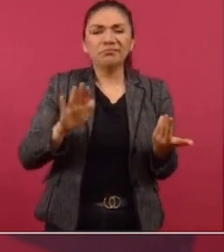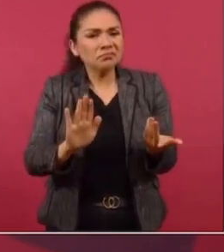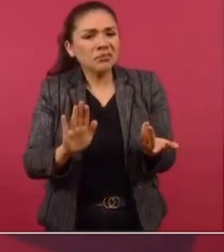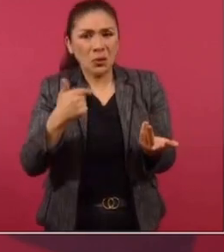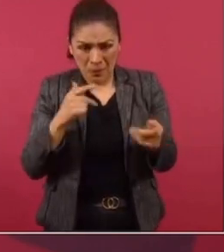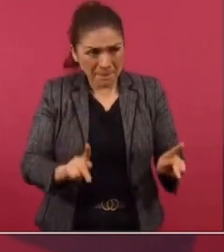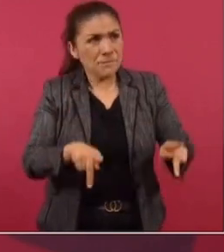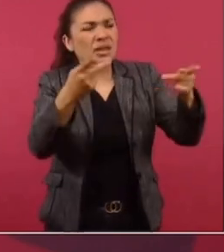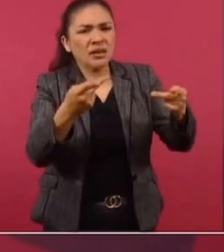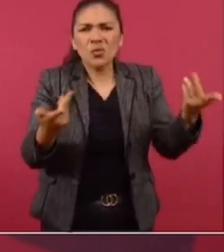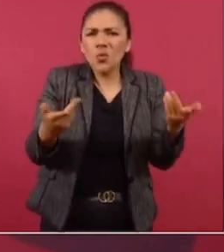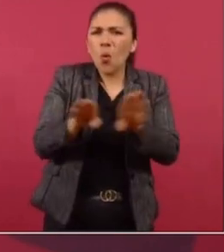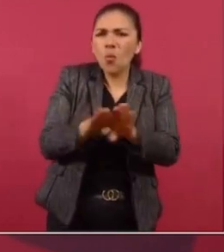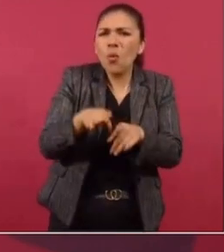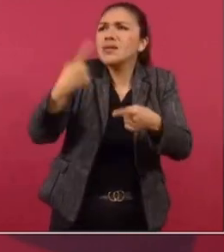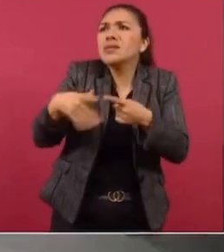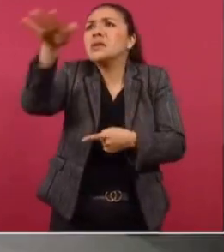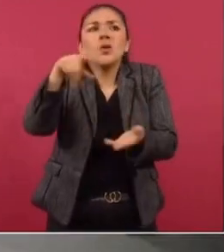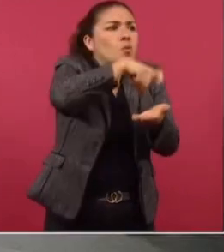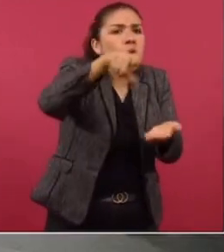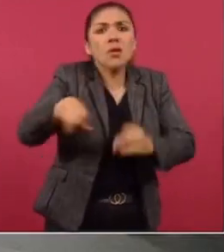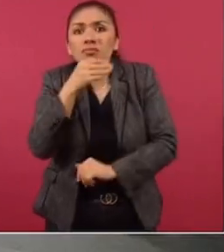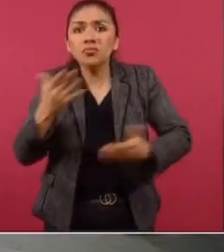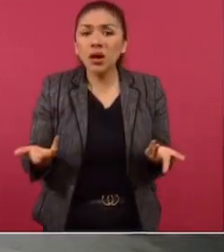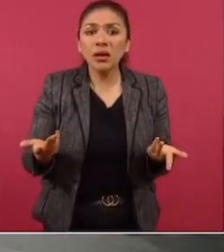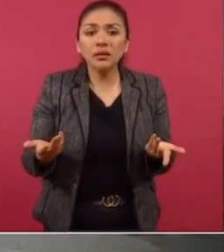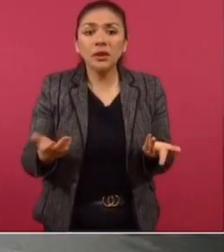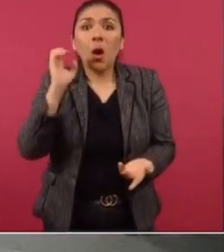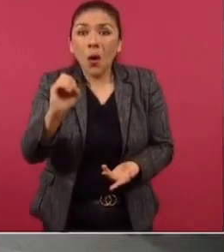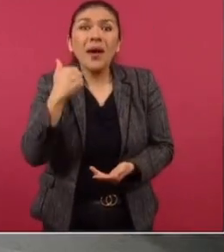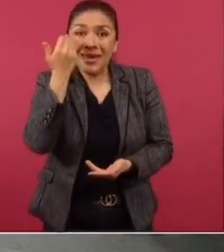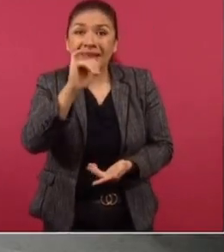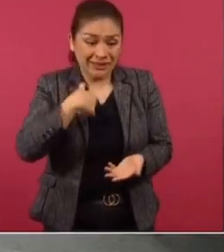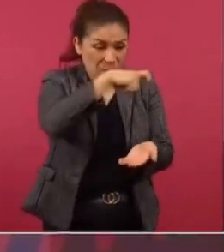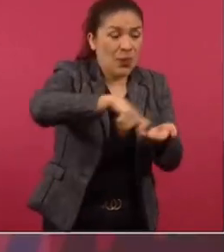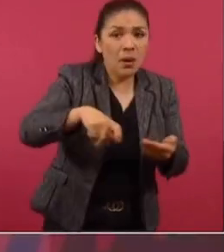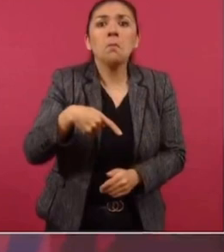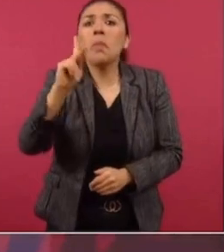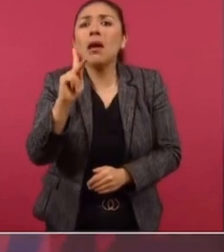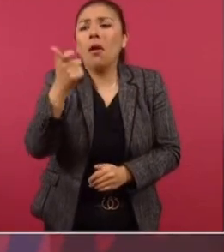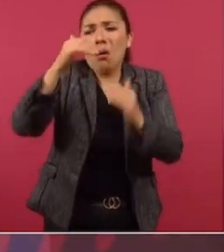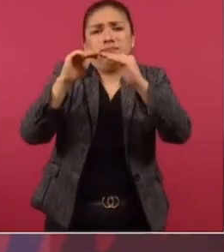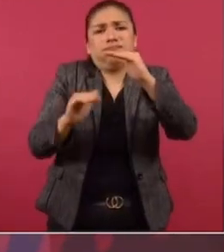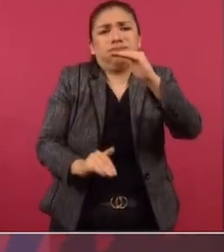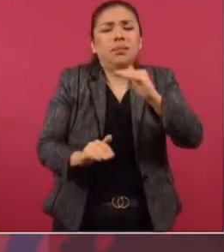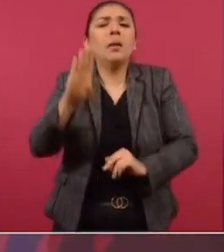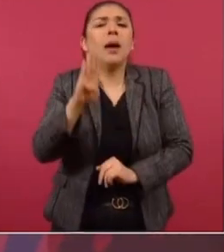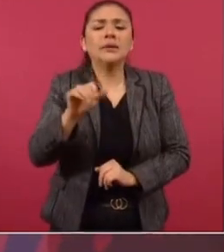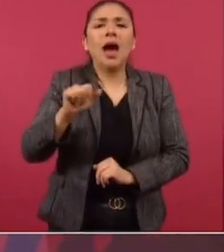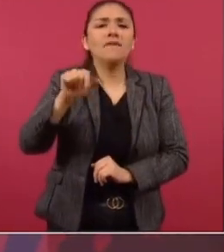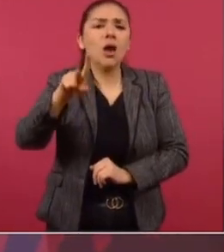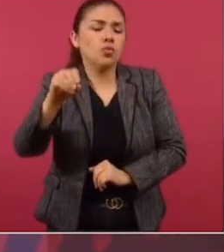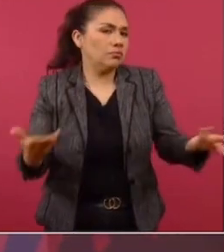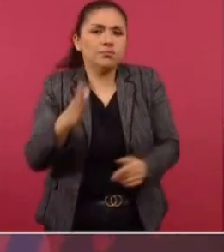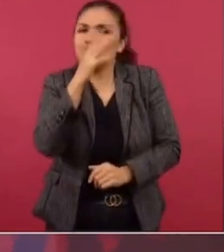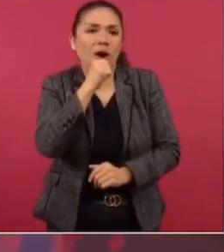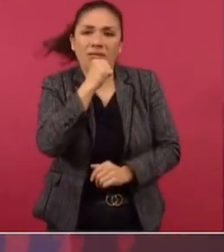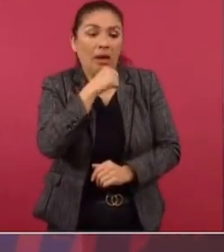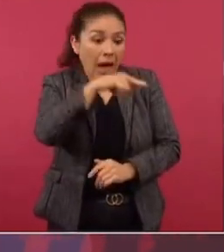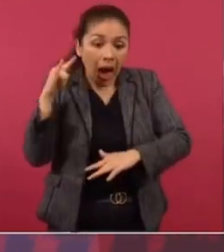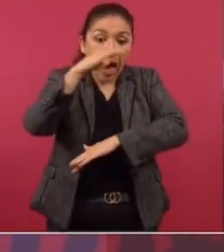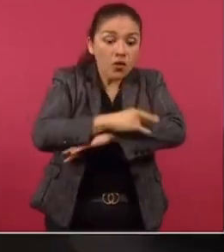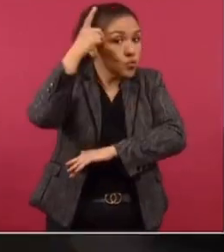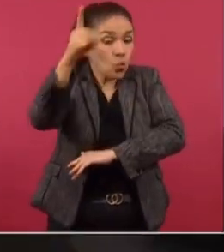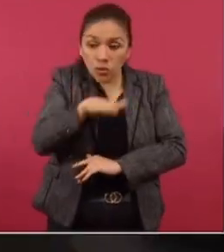Pero, ¿cómo lo voy a vender si nadie lo compre o quisieran comprarlo? Pero era precio de avalúo. Yo no puedo vender un bien público